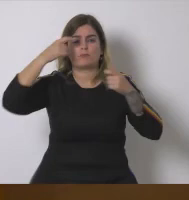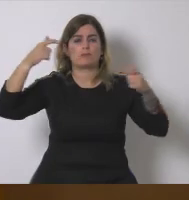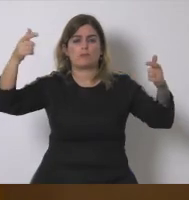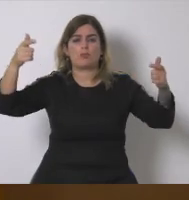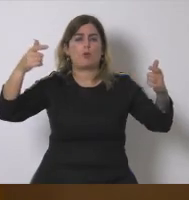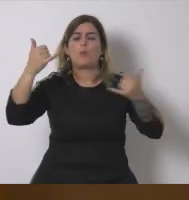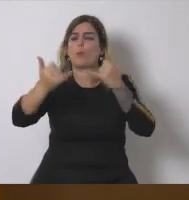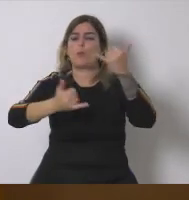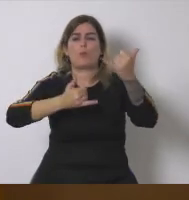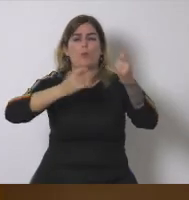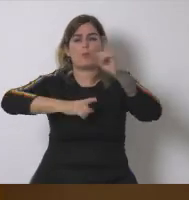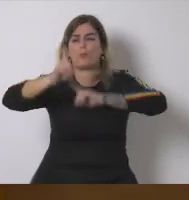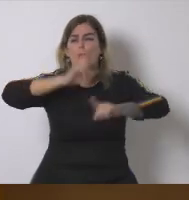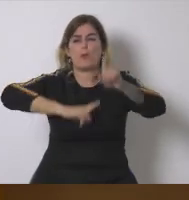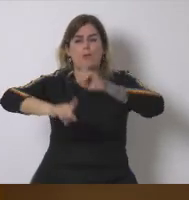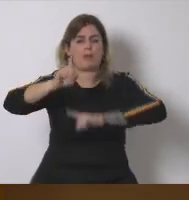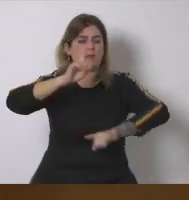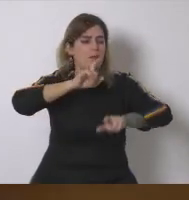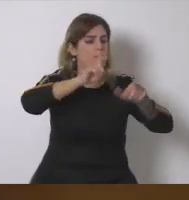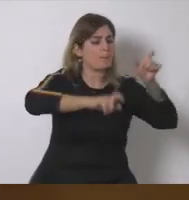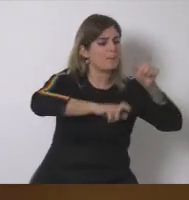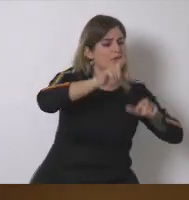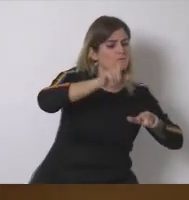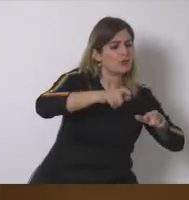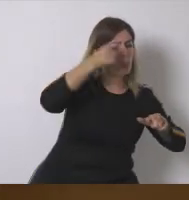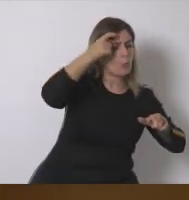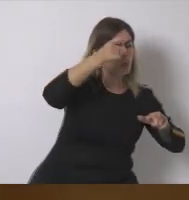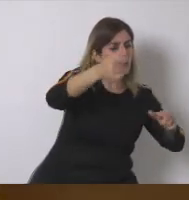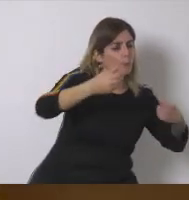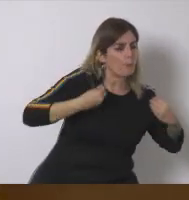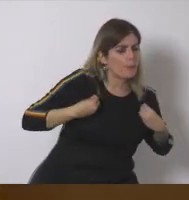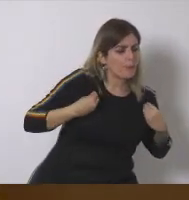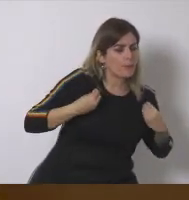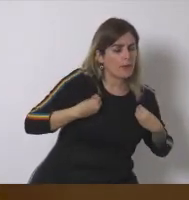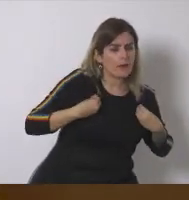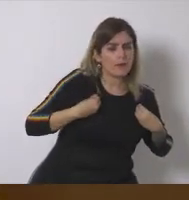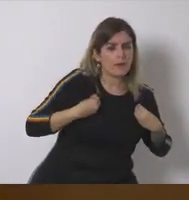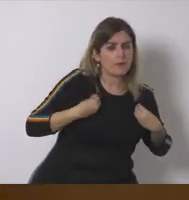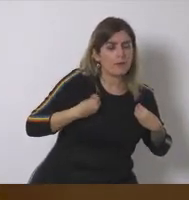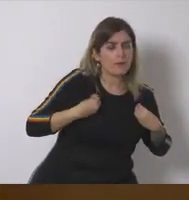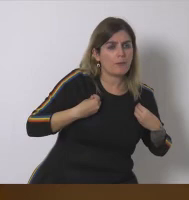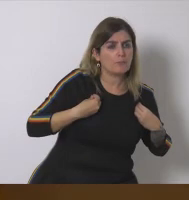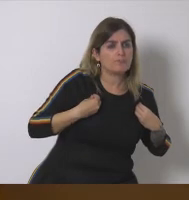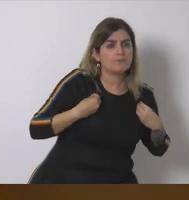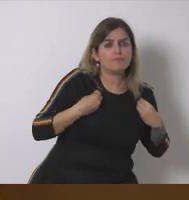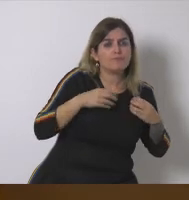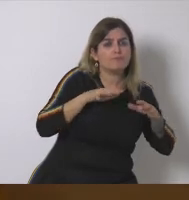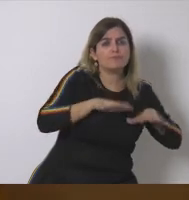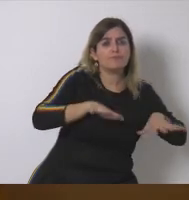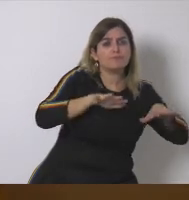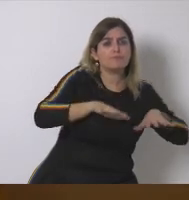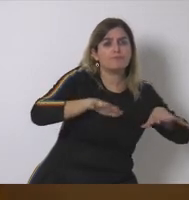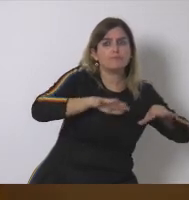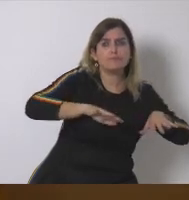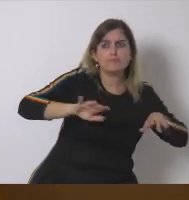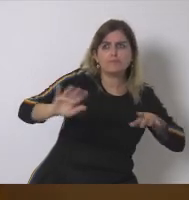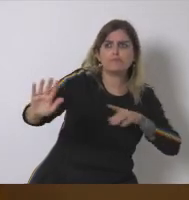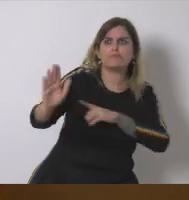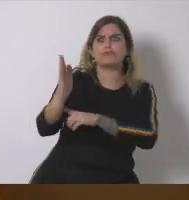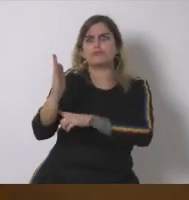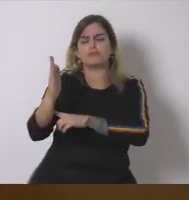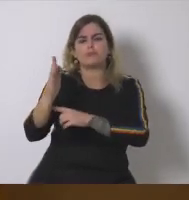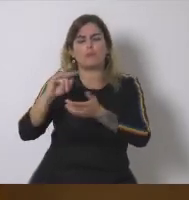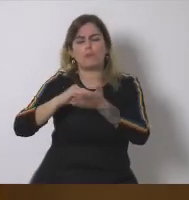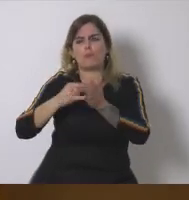encaminamos hacia un conflicto entre la gente que vive en los pequeños pueblos donde de repente